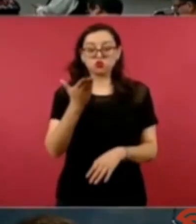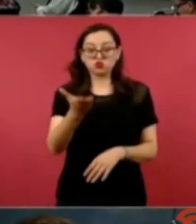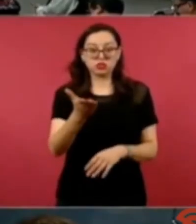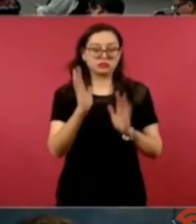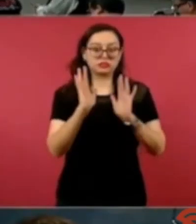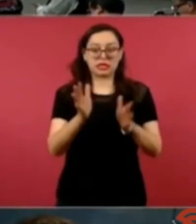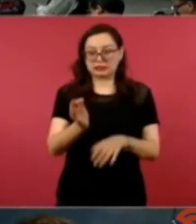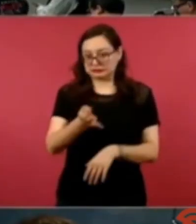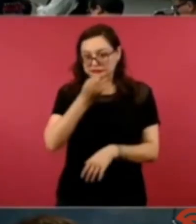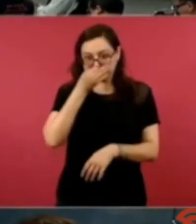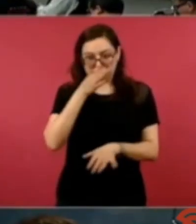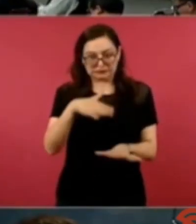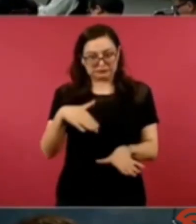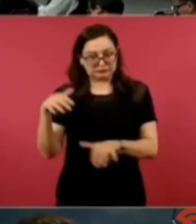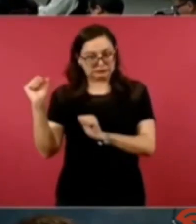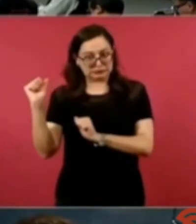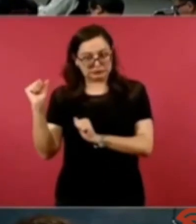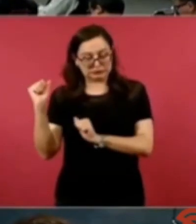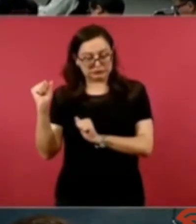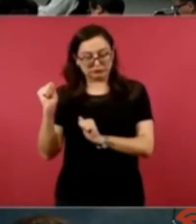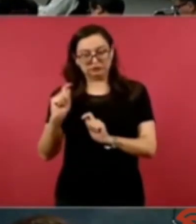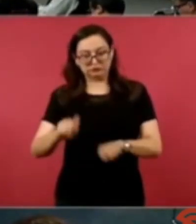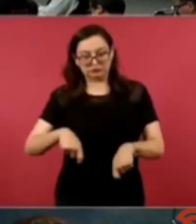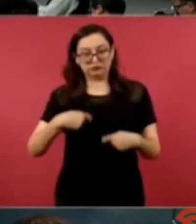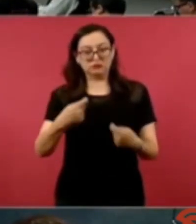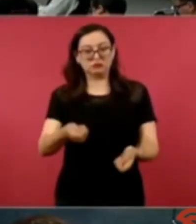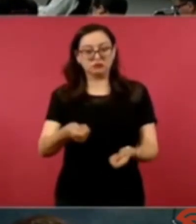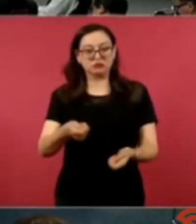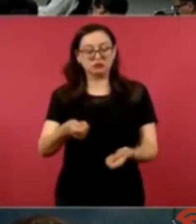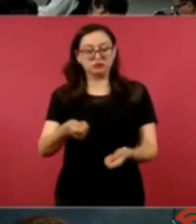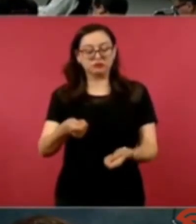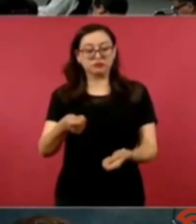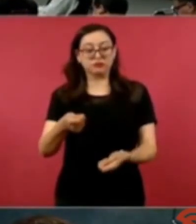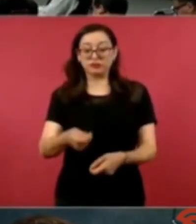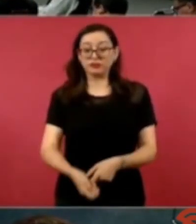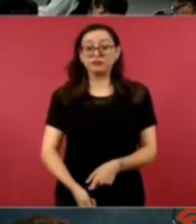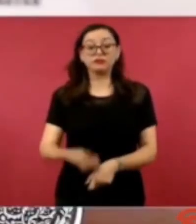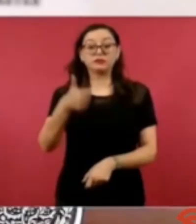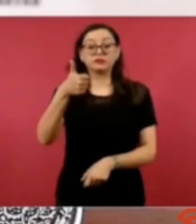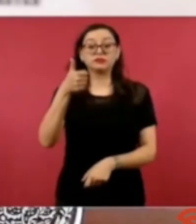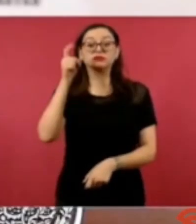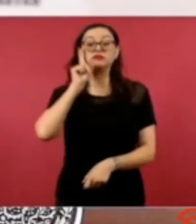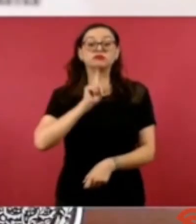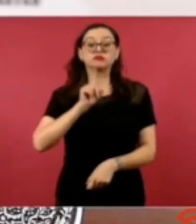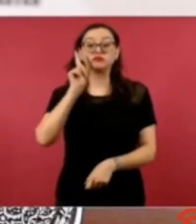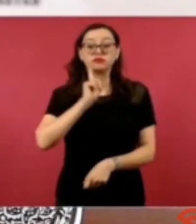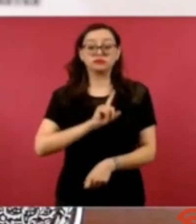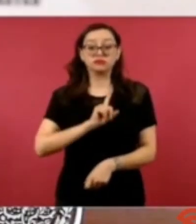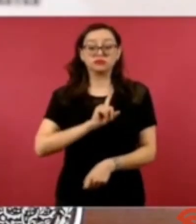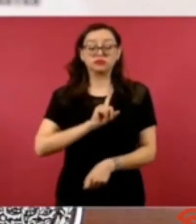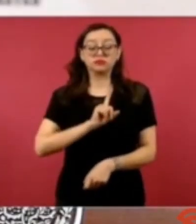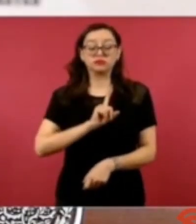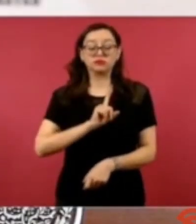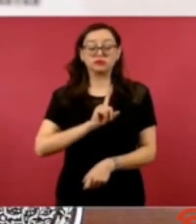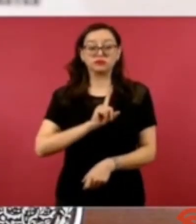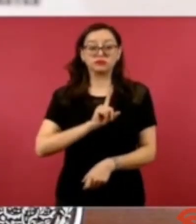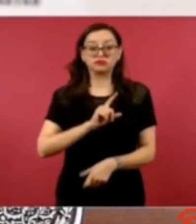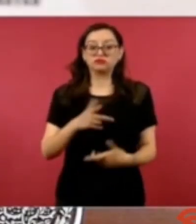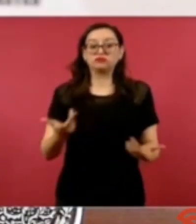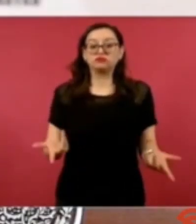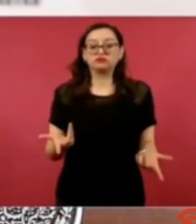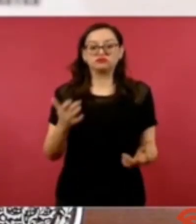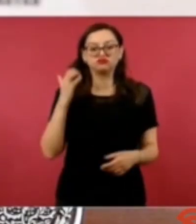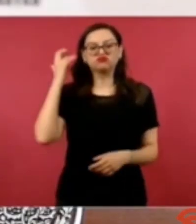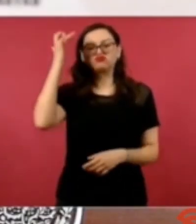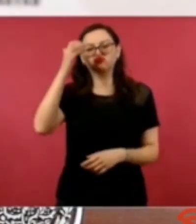y que quede al frente del país la primera mujer ¿qué reflexión